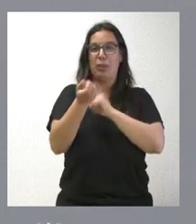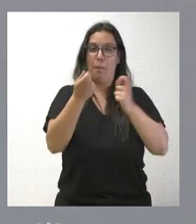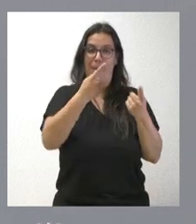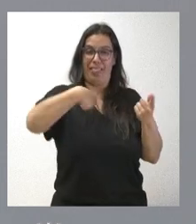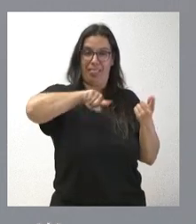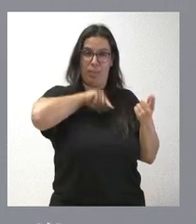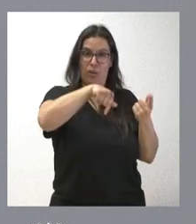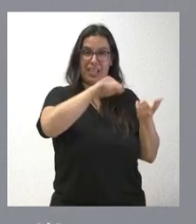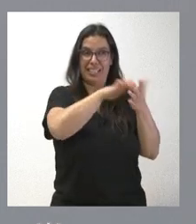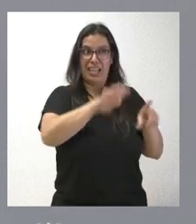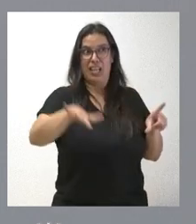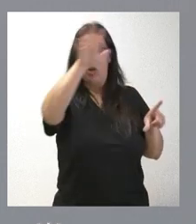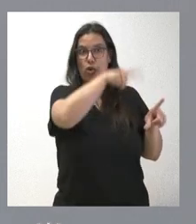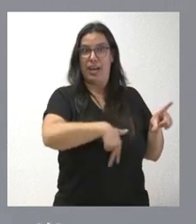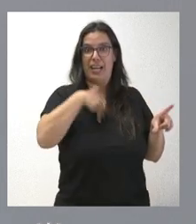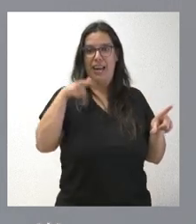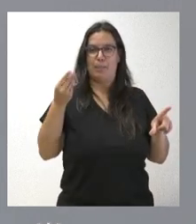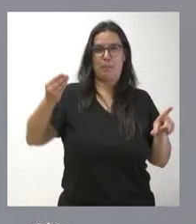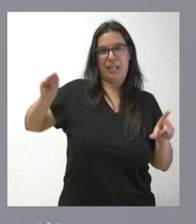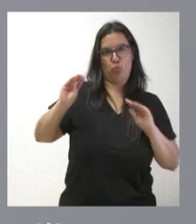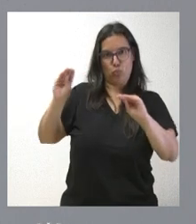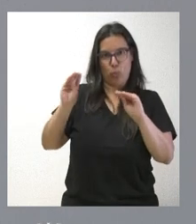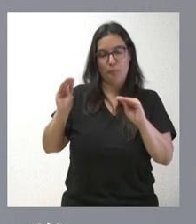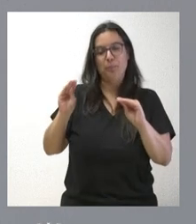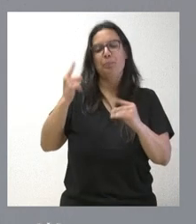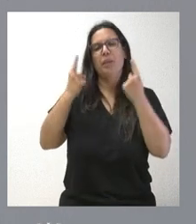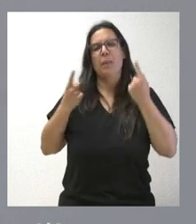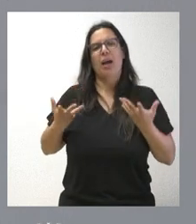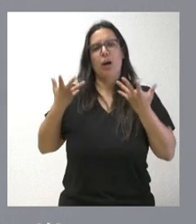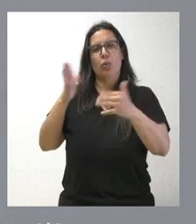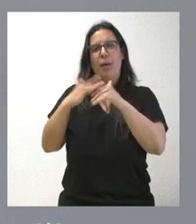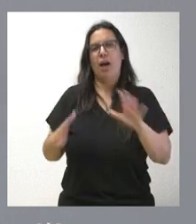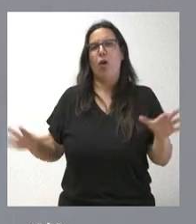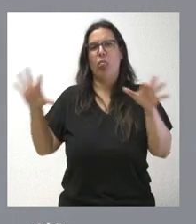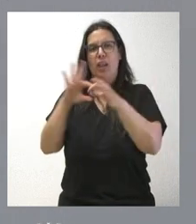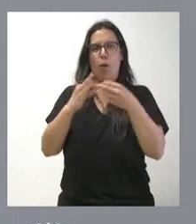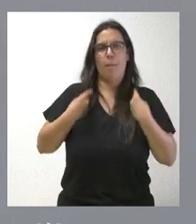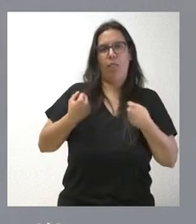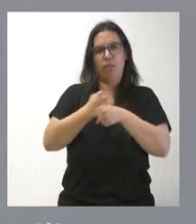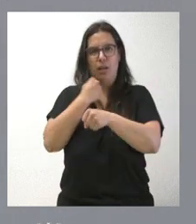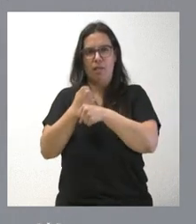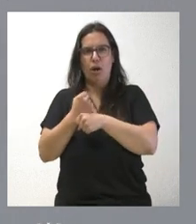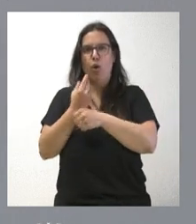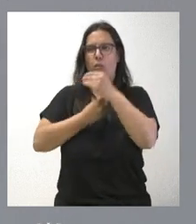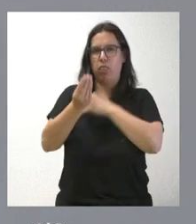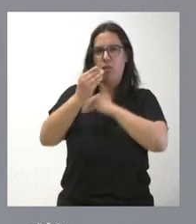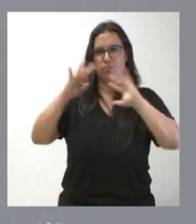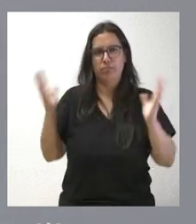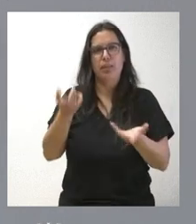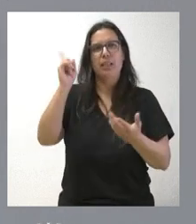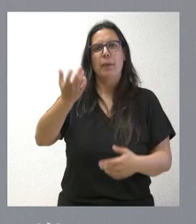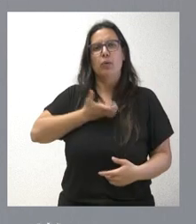en Castilla y León, en ese caso reforzado, algunas ayudas de conciliación y a la natalidad, algunas ayudas a los ayuntamientos para poner en marcha